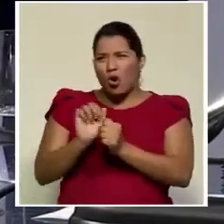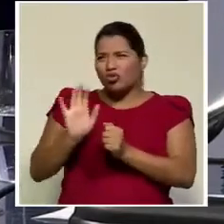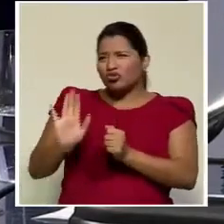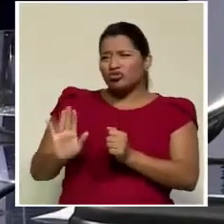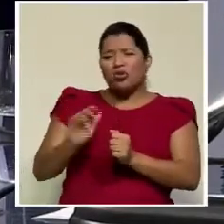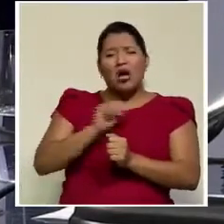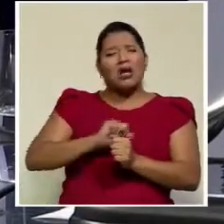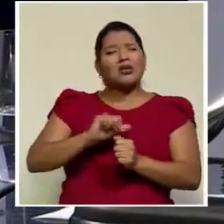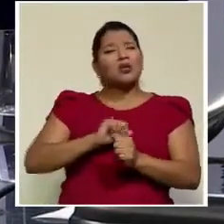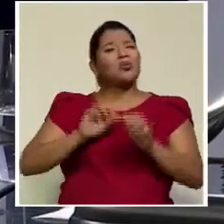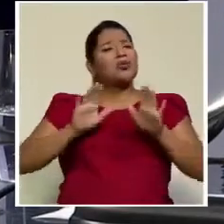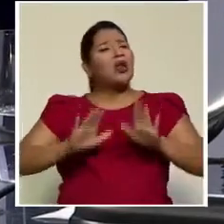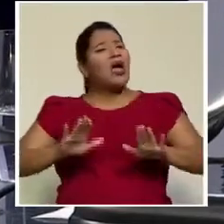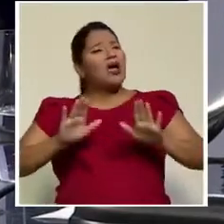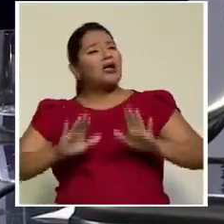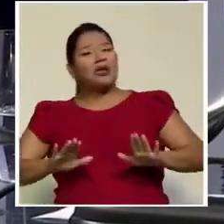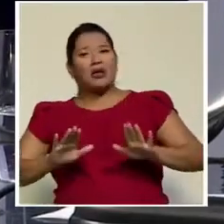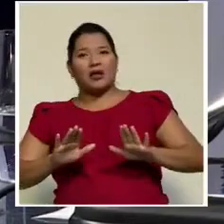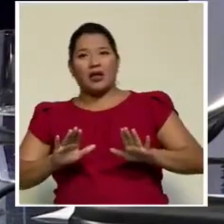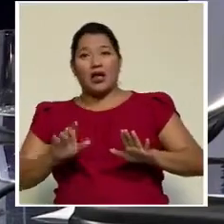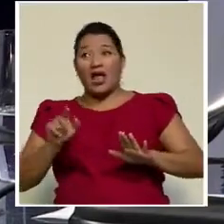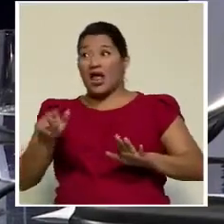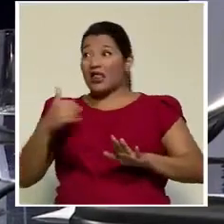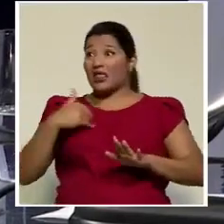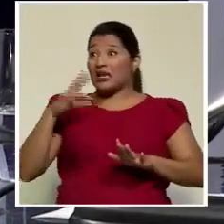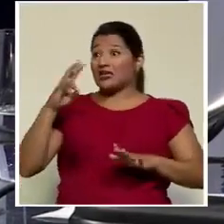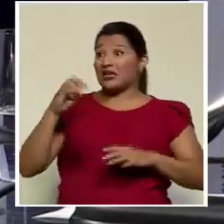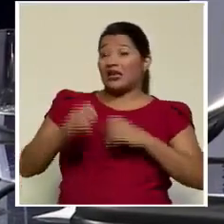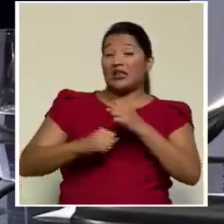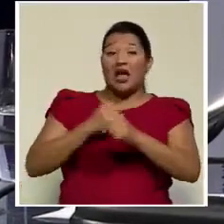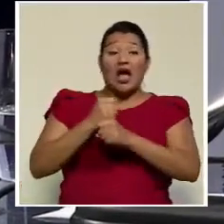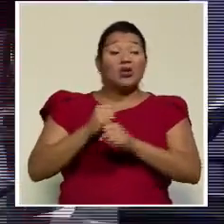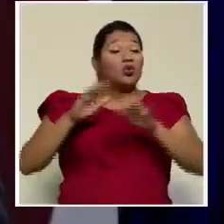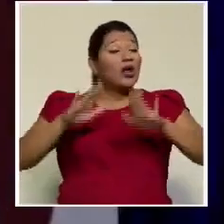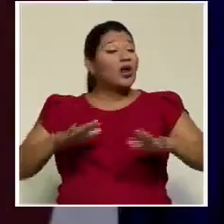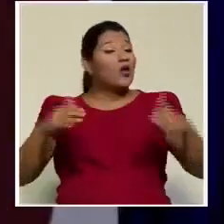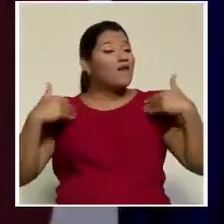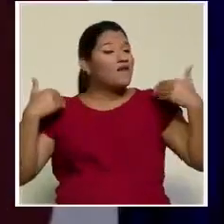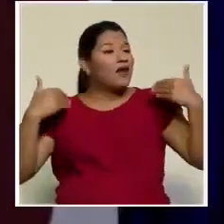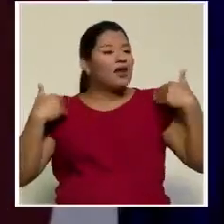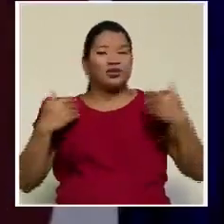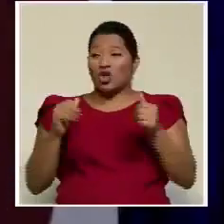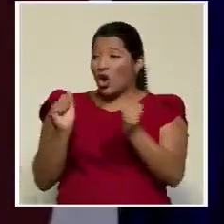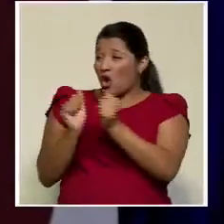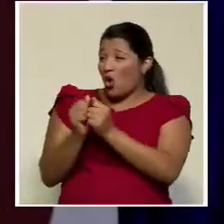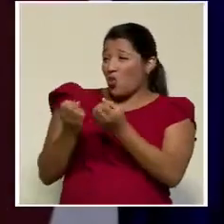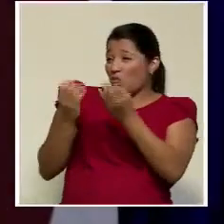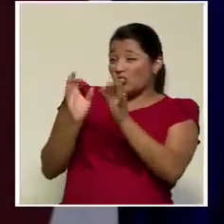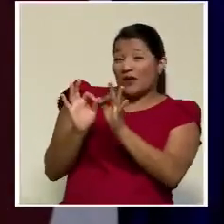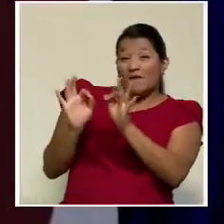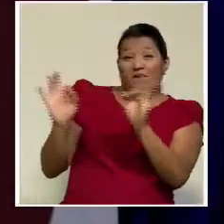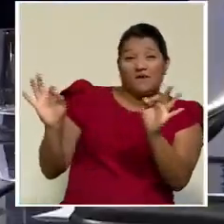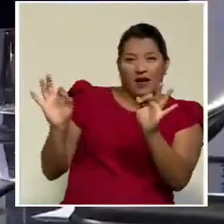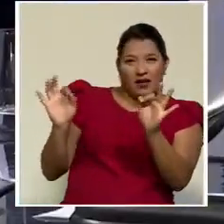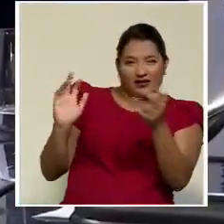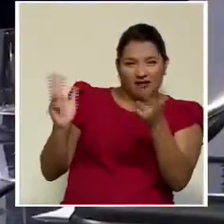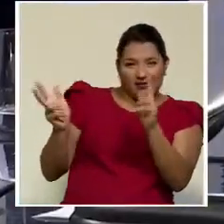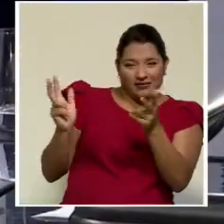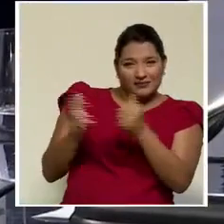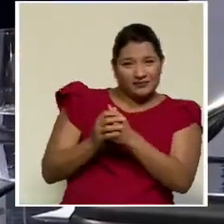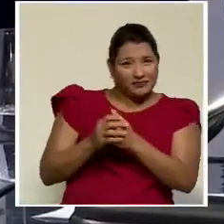tranquilidad de sus siete décadas, tranquilo y feliz, sin ningún problema. A puro dicho, palmarello. gallo viejo con el alamata, ¿verdad?